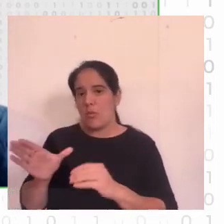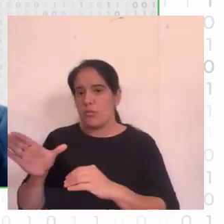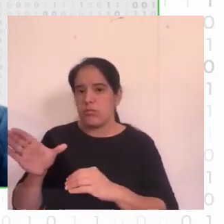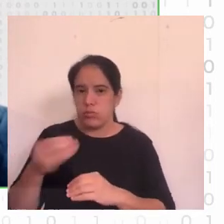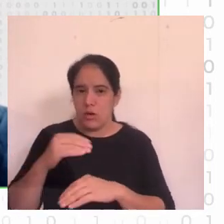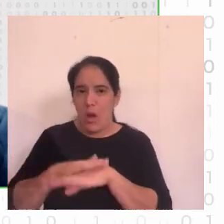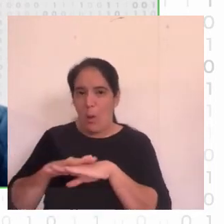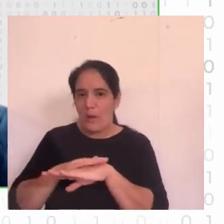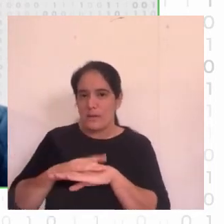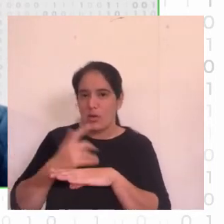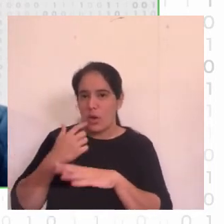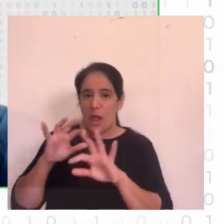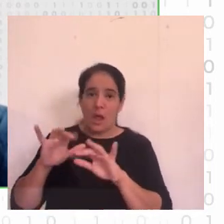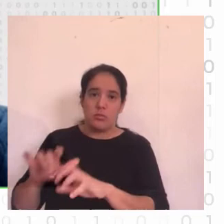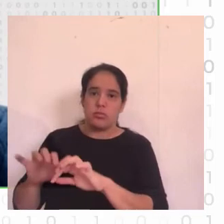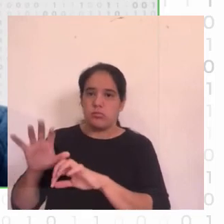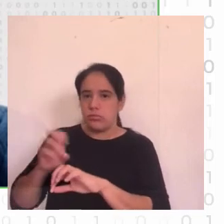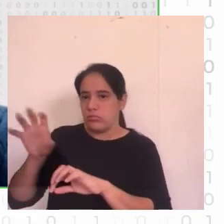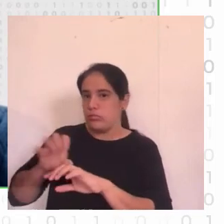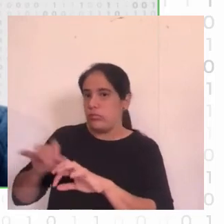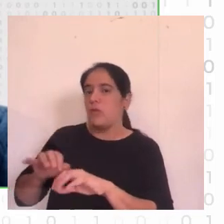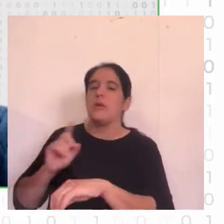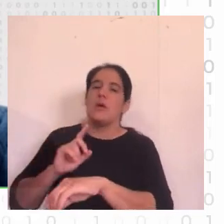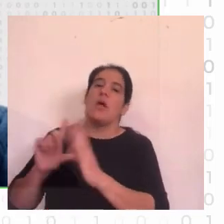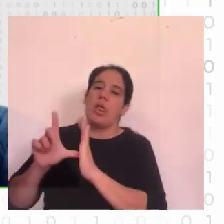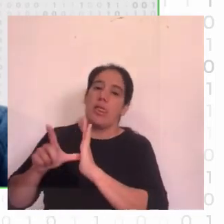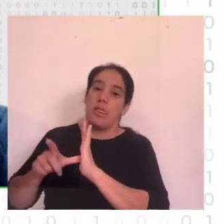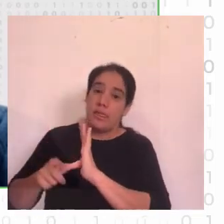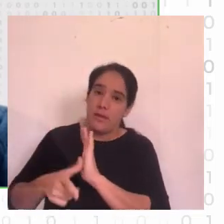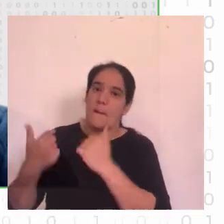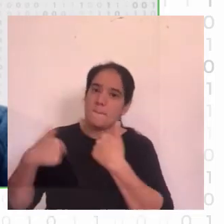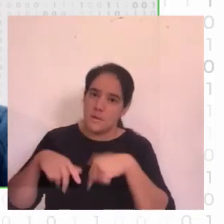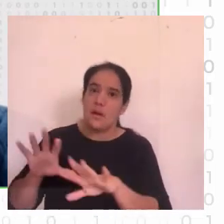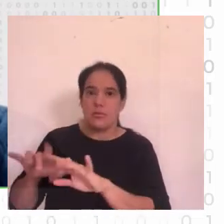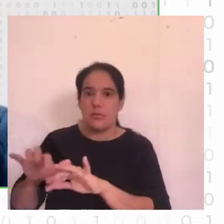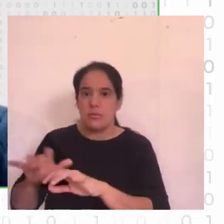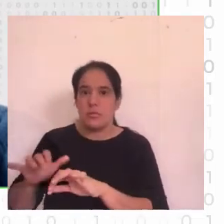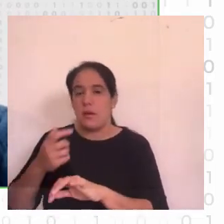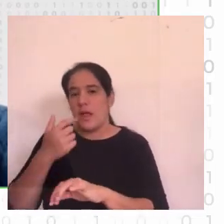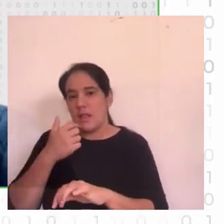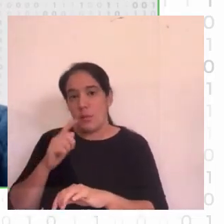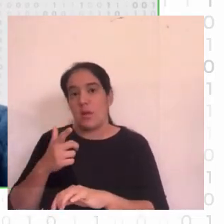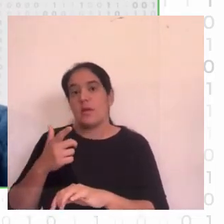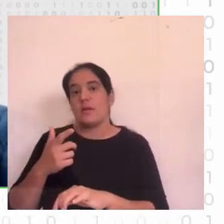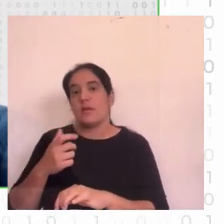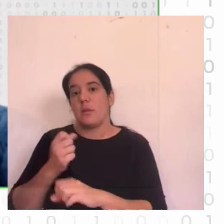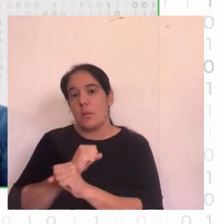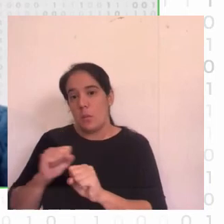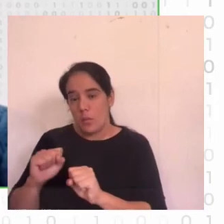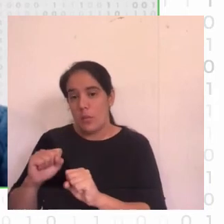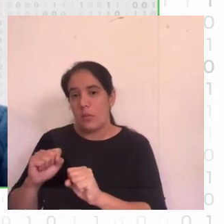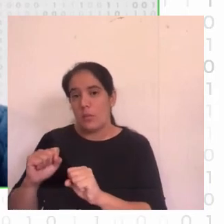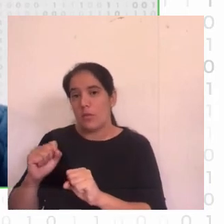la hacemos manual obviamente nos llevaba más tiempo después de que conseguimos automatizar el estrapeado en realidad